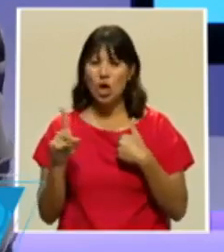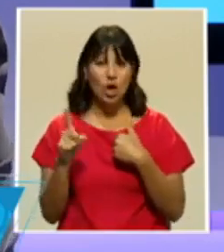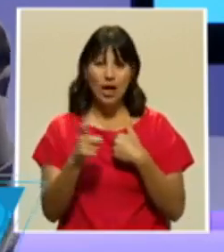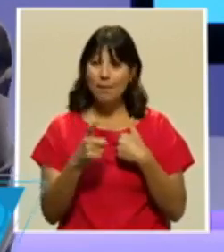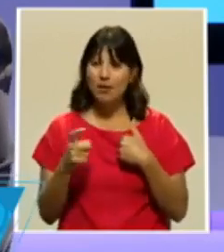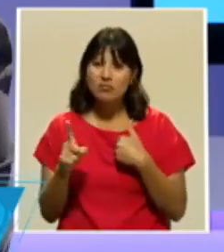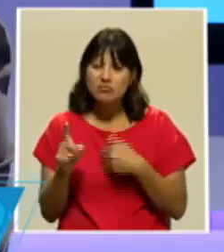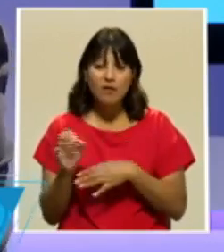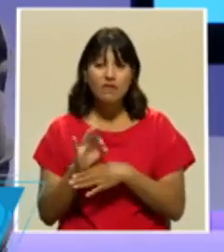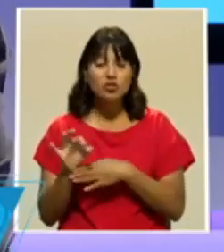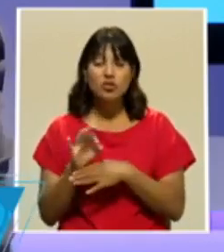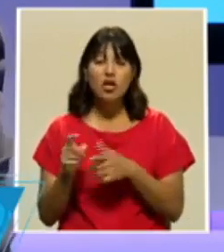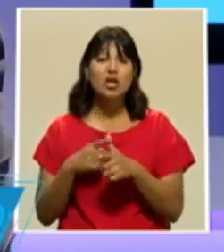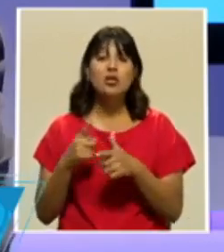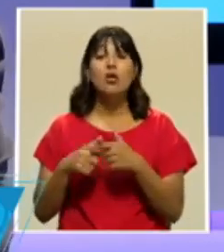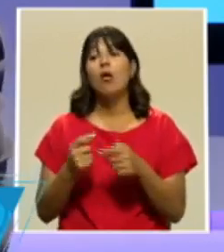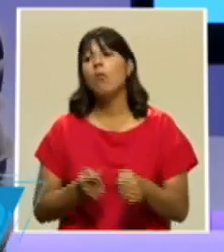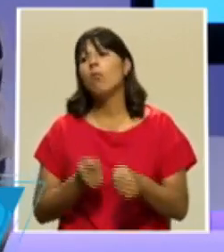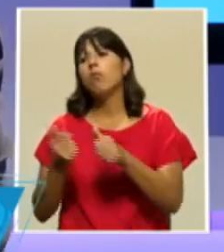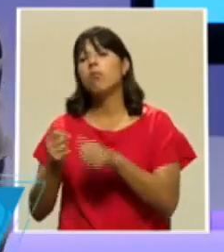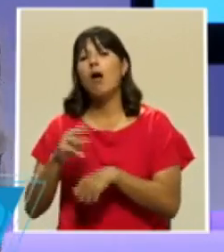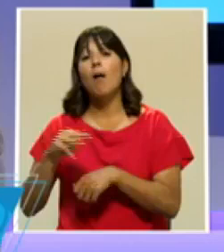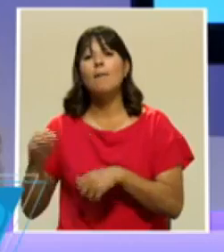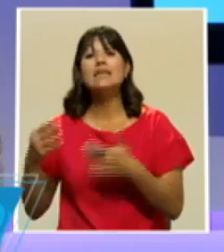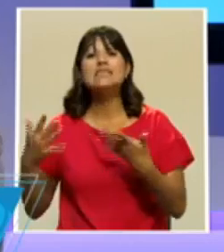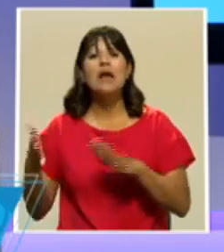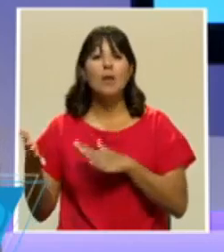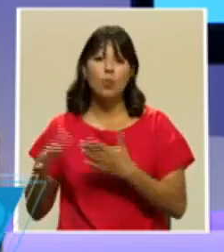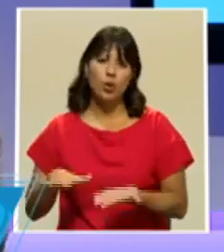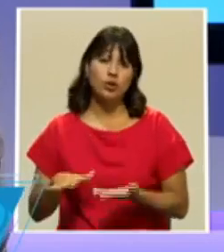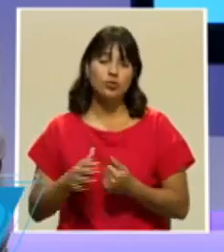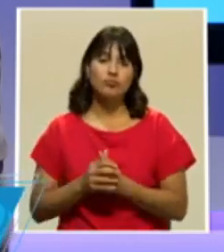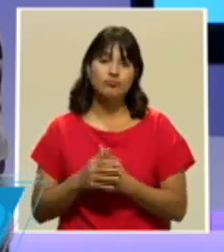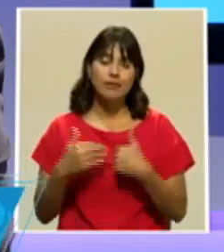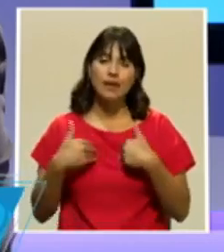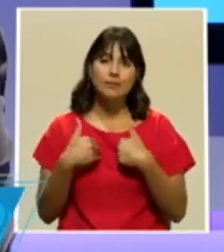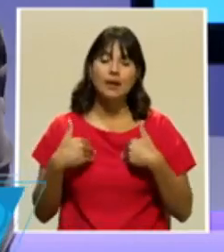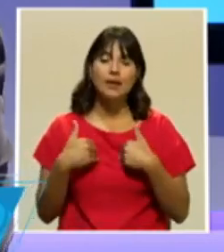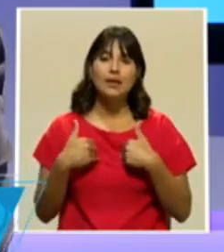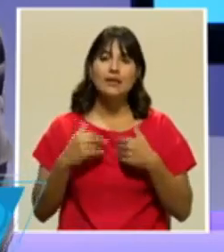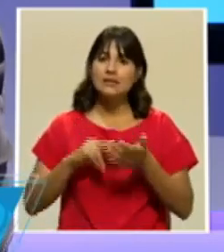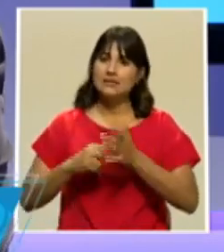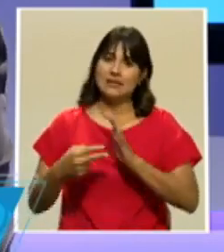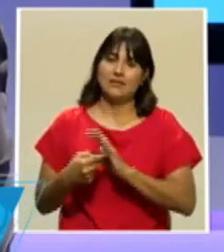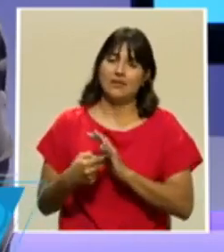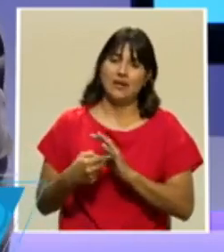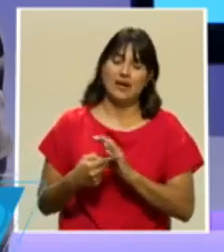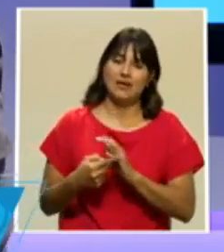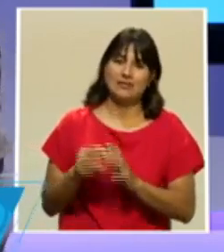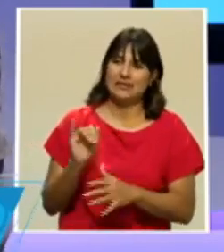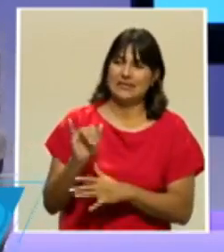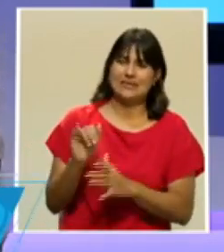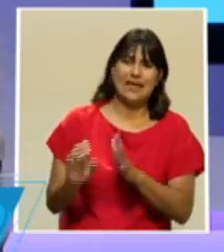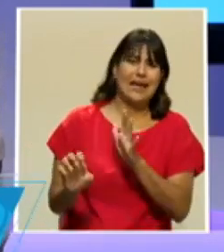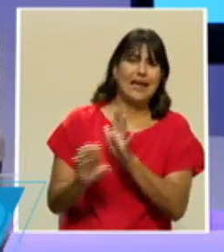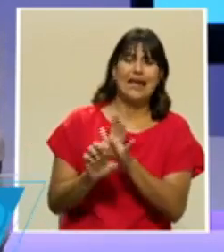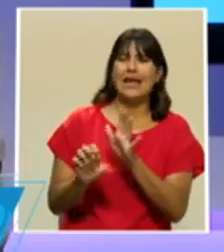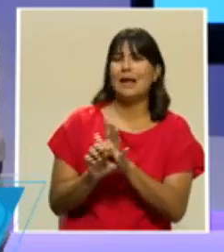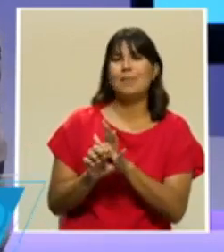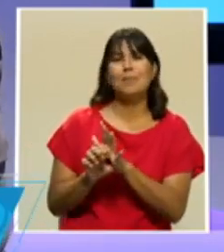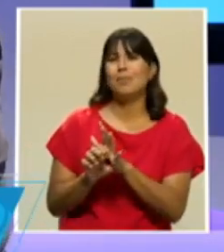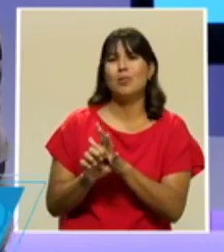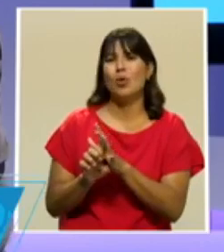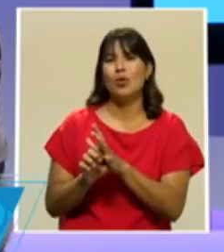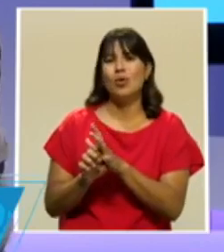sirve y es lanzado por la borda muerto al mar. Es decir, es uno de los ejemplos de desperdicio más grande que